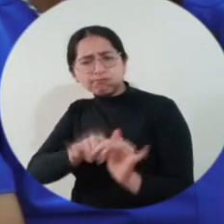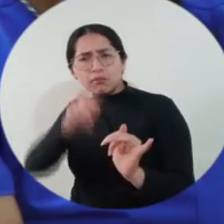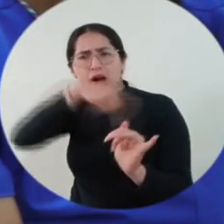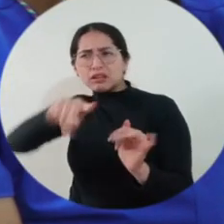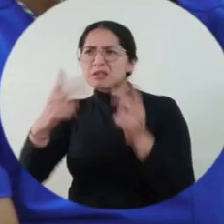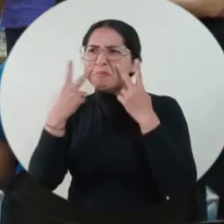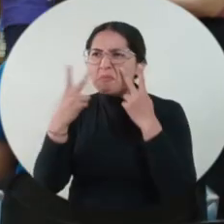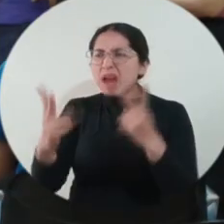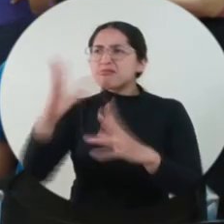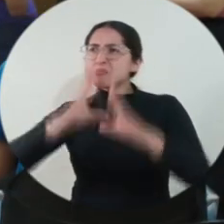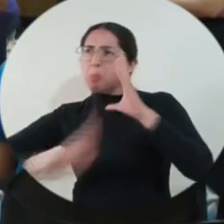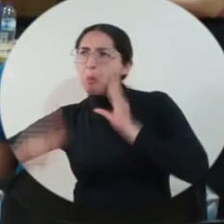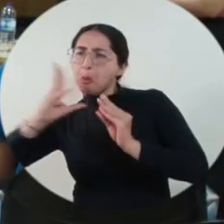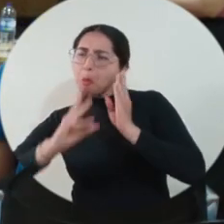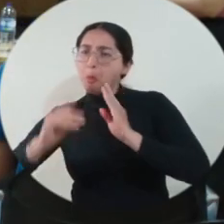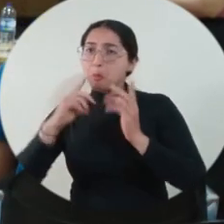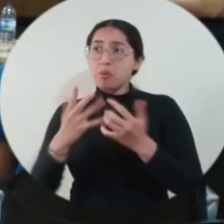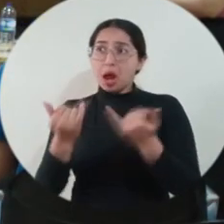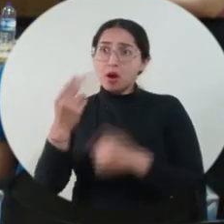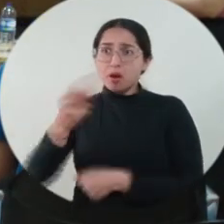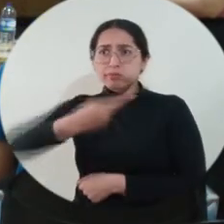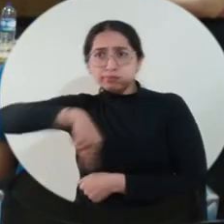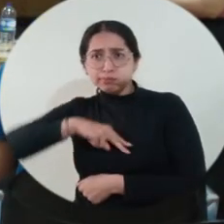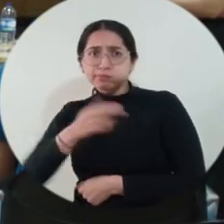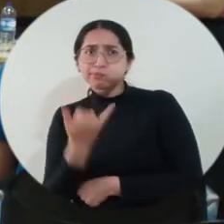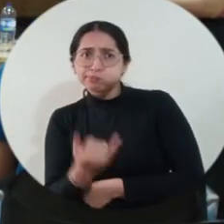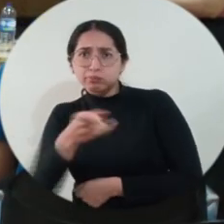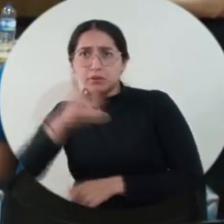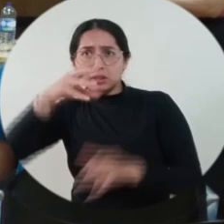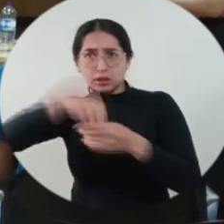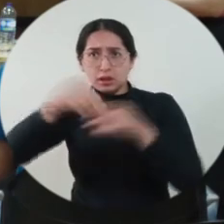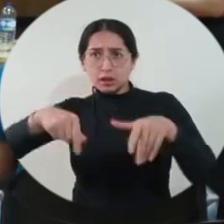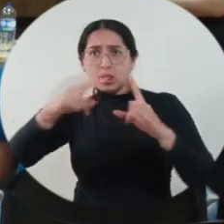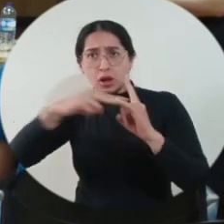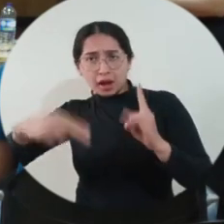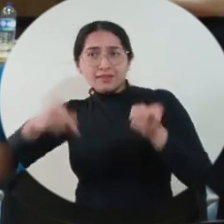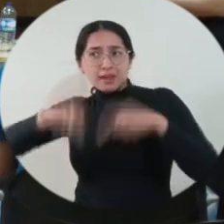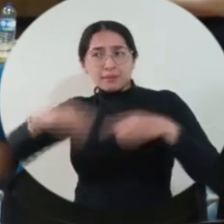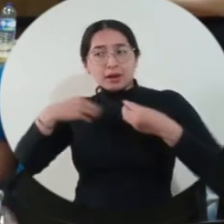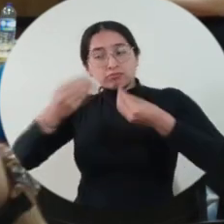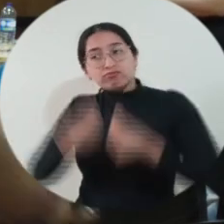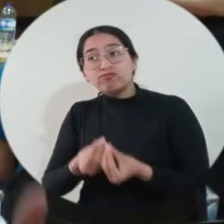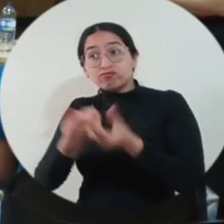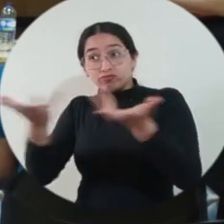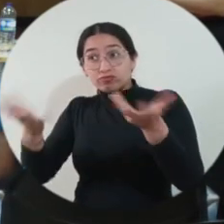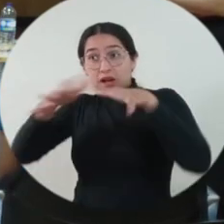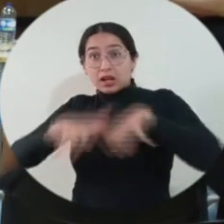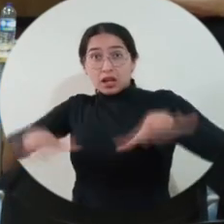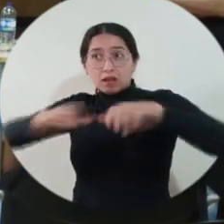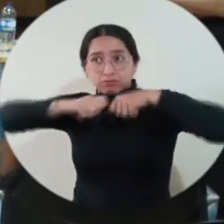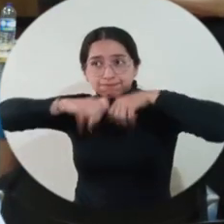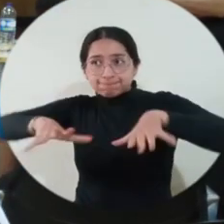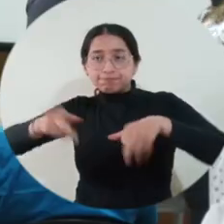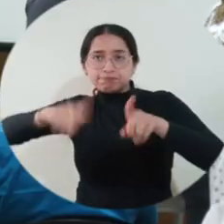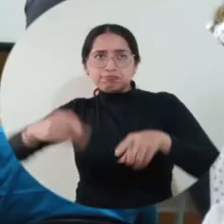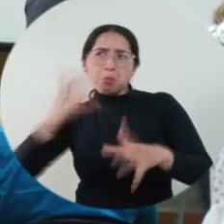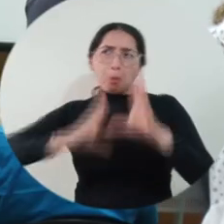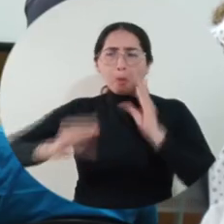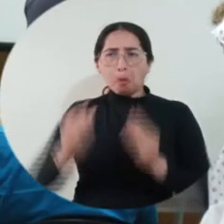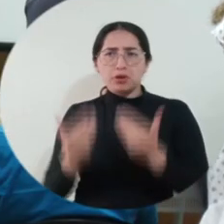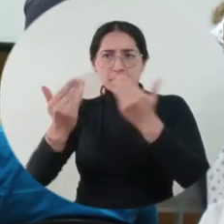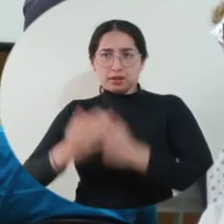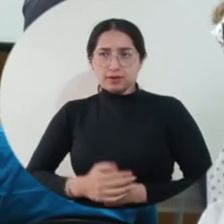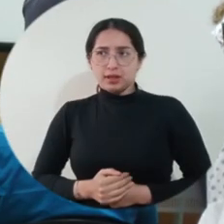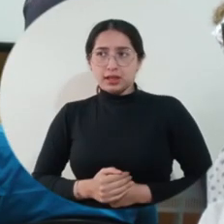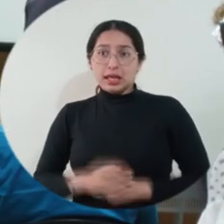experiencias, las vivencias que nosotros tenemos aquí dentro puedan salir de los muros de la institución. Tienen el